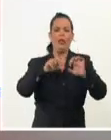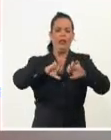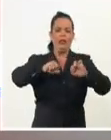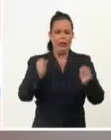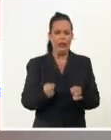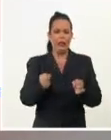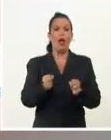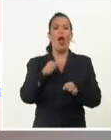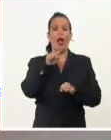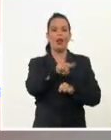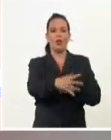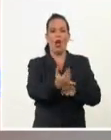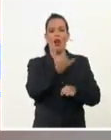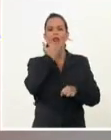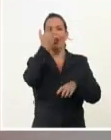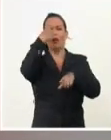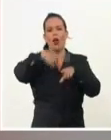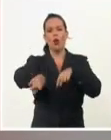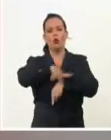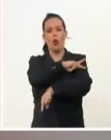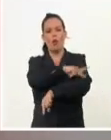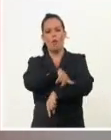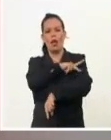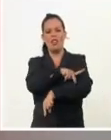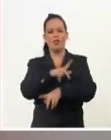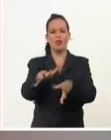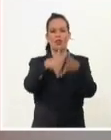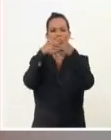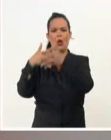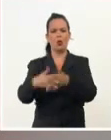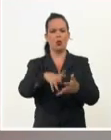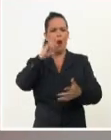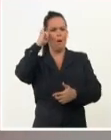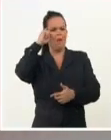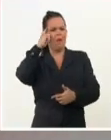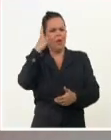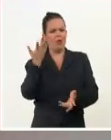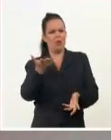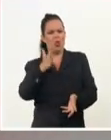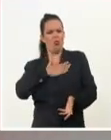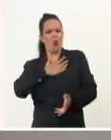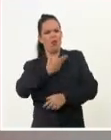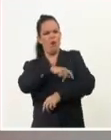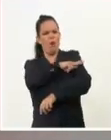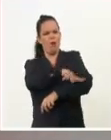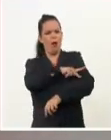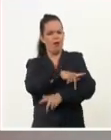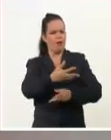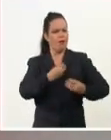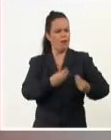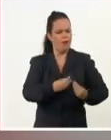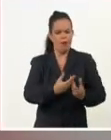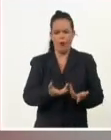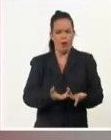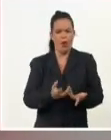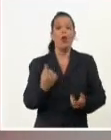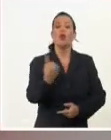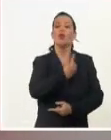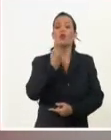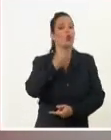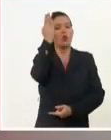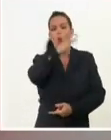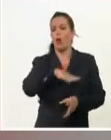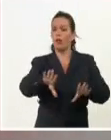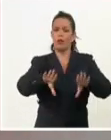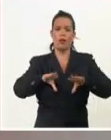actúan sobre otros territorios como si fuesen territorio propio, es que expresamos nuestro rechazo a estas prácticas que el mundo entero